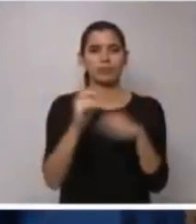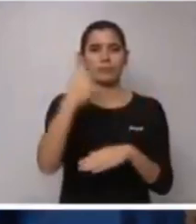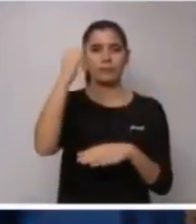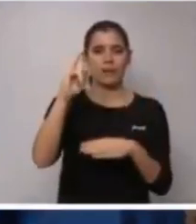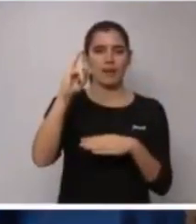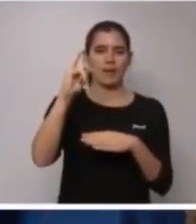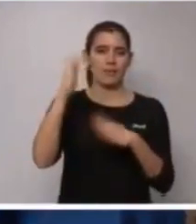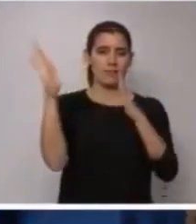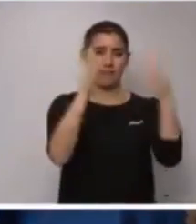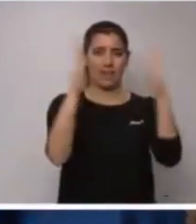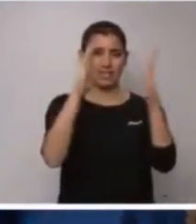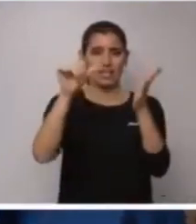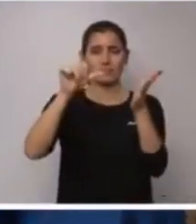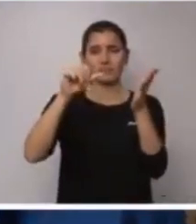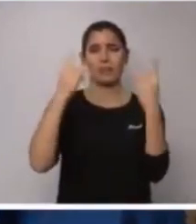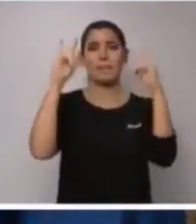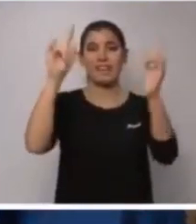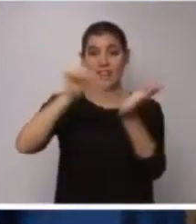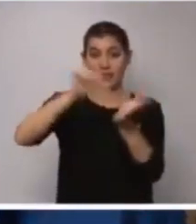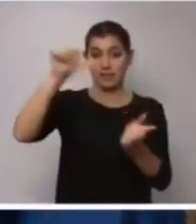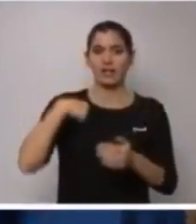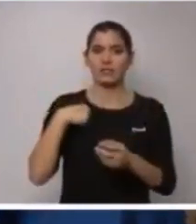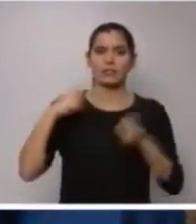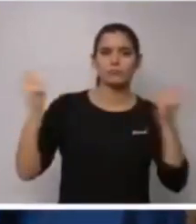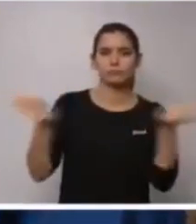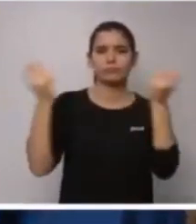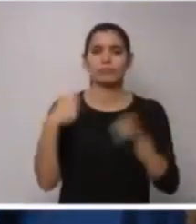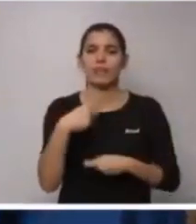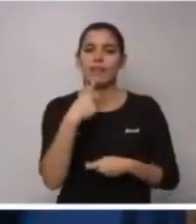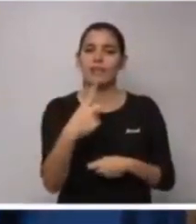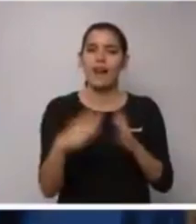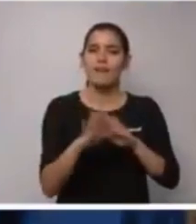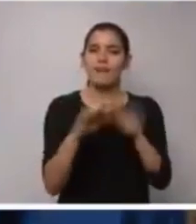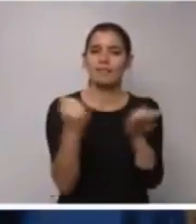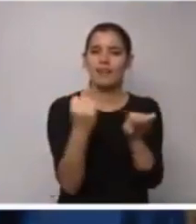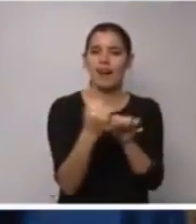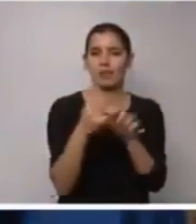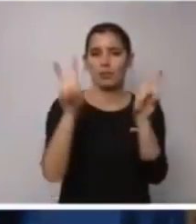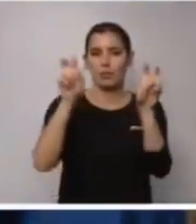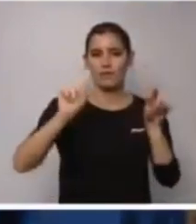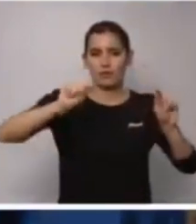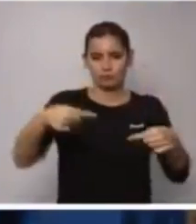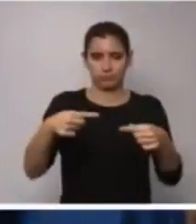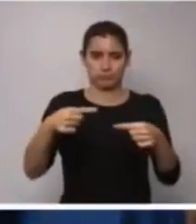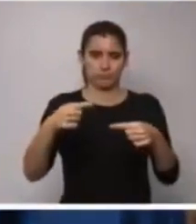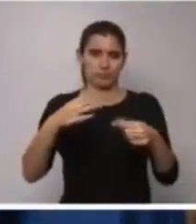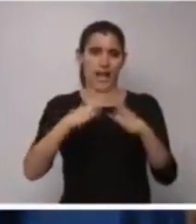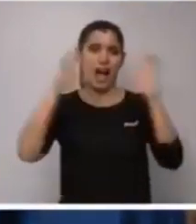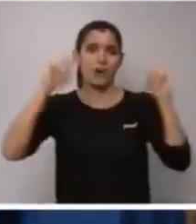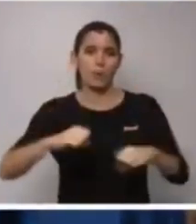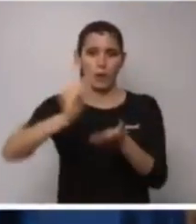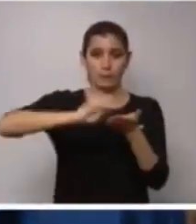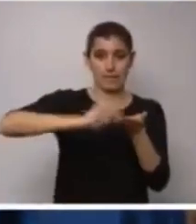fase del Parc Central, anuncié que estábamos trabajando en la firma de un nuevo acuerdo interadministrativo.